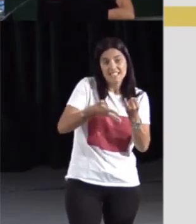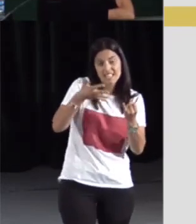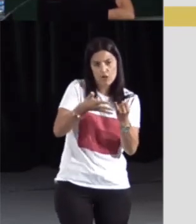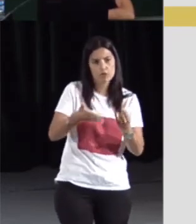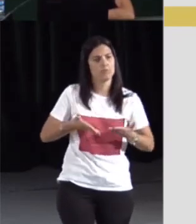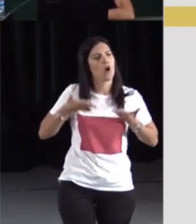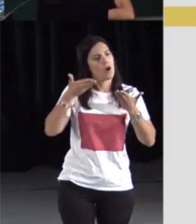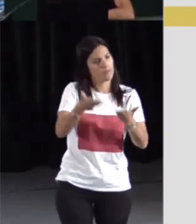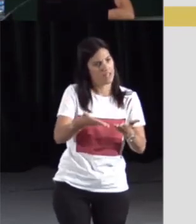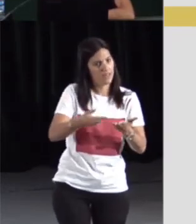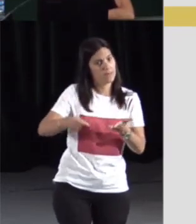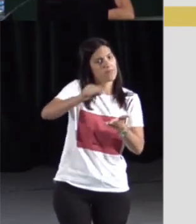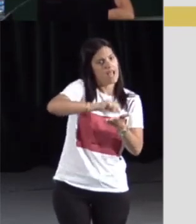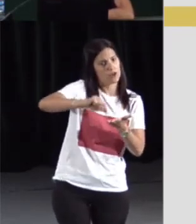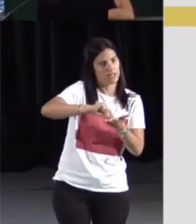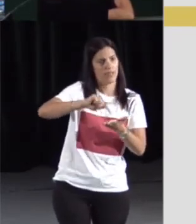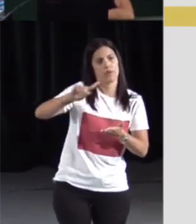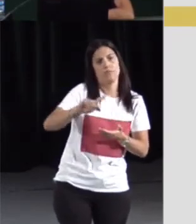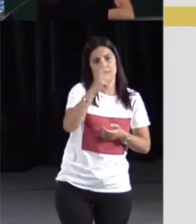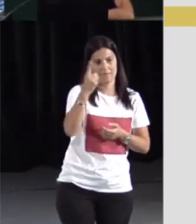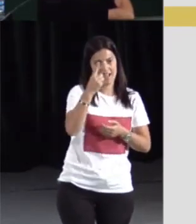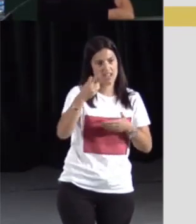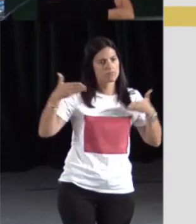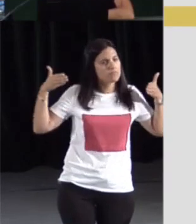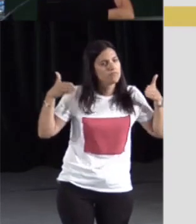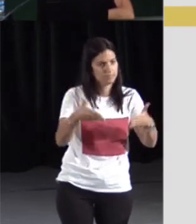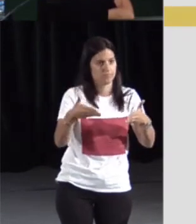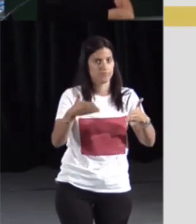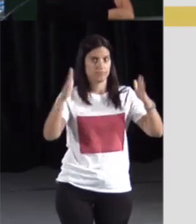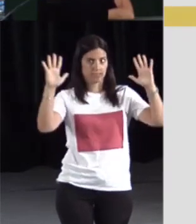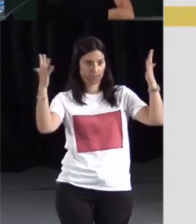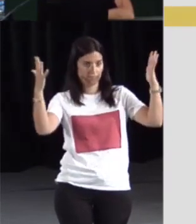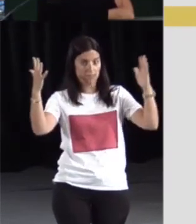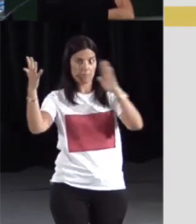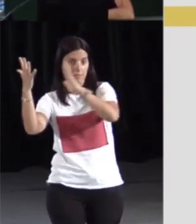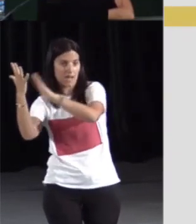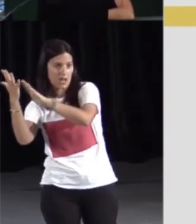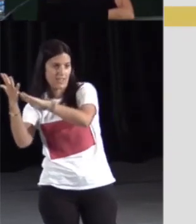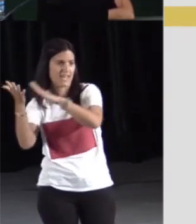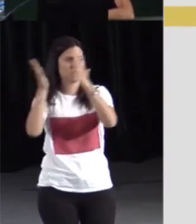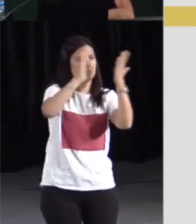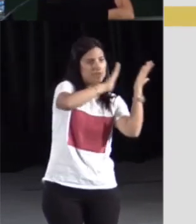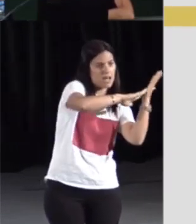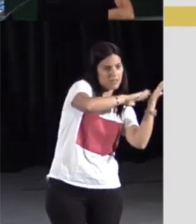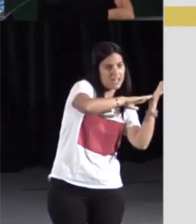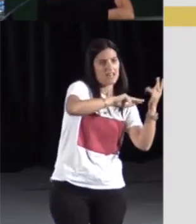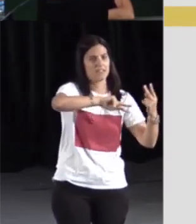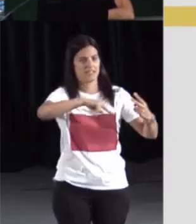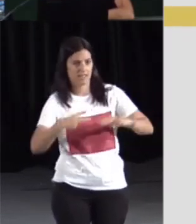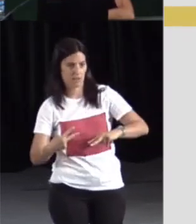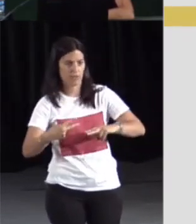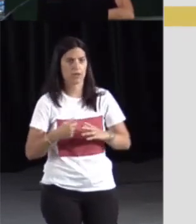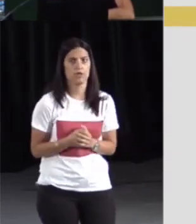vemos a la derecha, mano derecha, mano izquierda y también una traducción en lengua española.